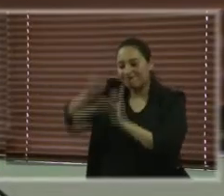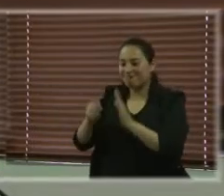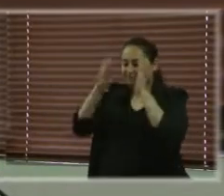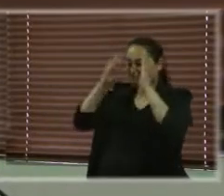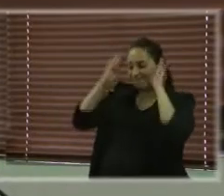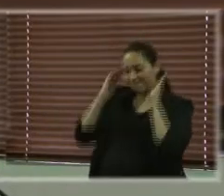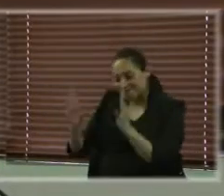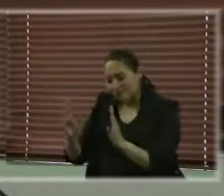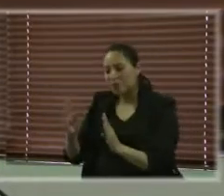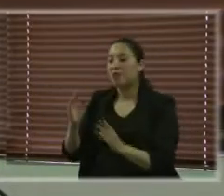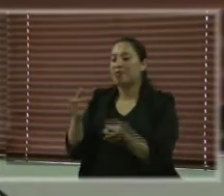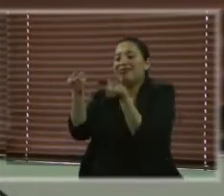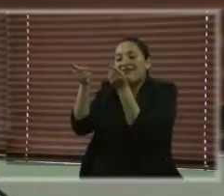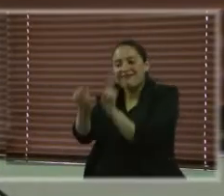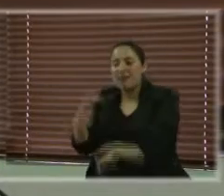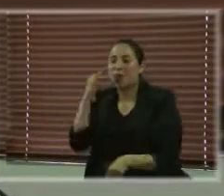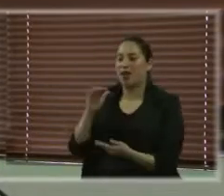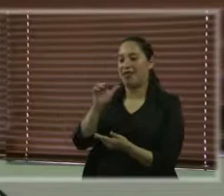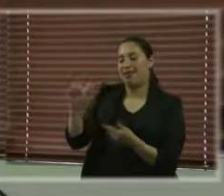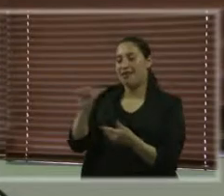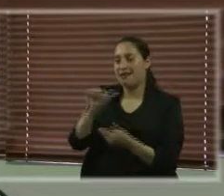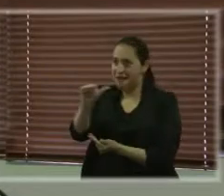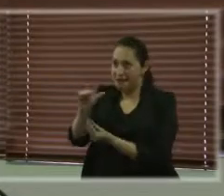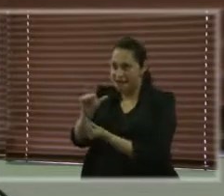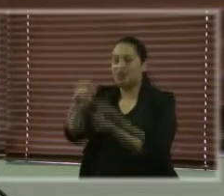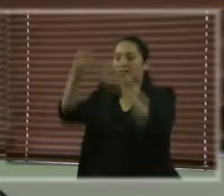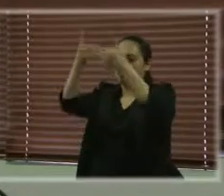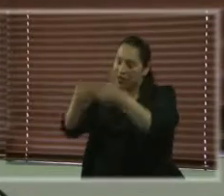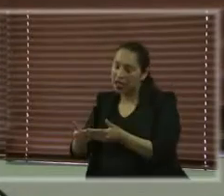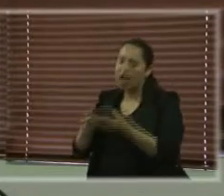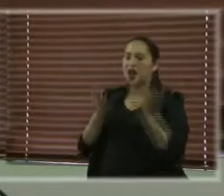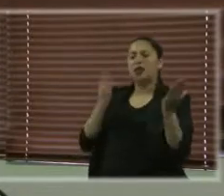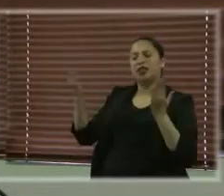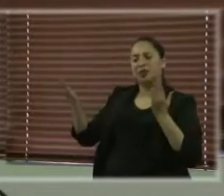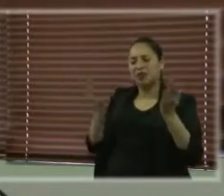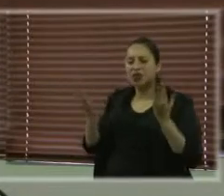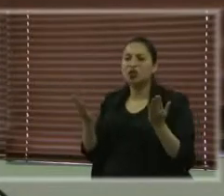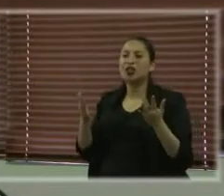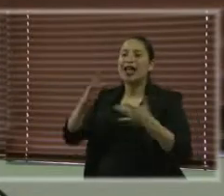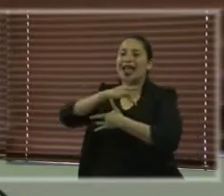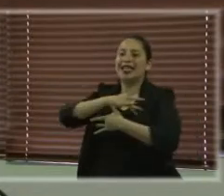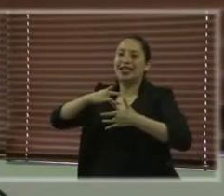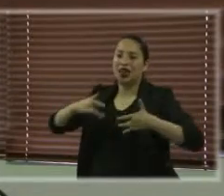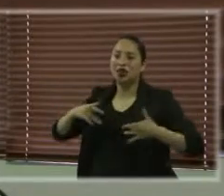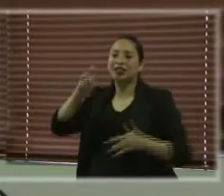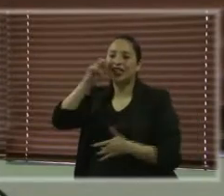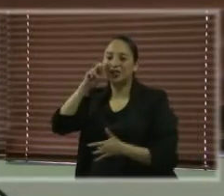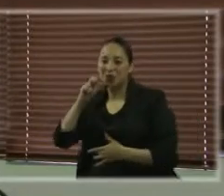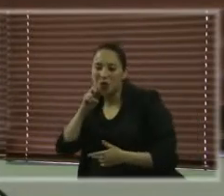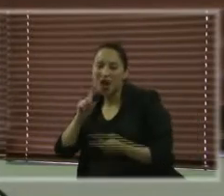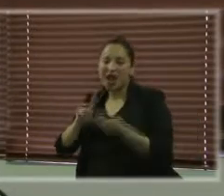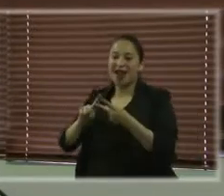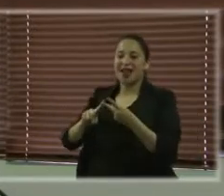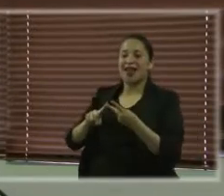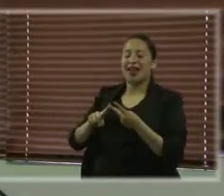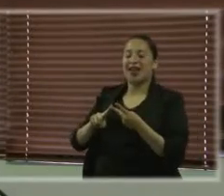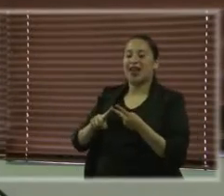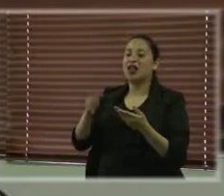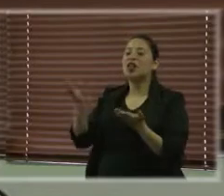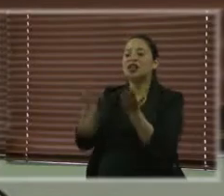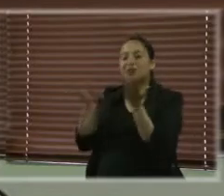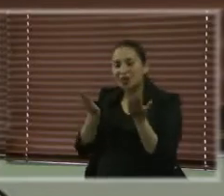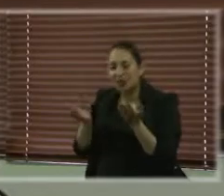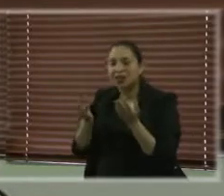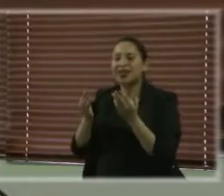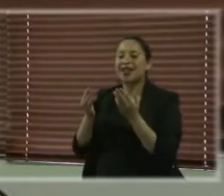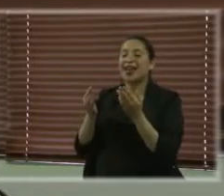salud sexual y reproductiva pues se abran y sean accesibles a las personas